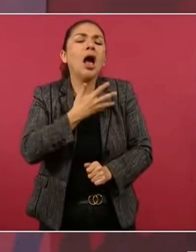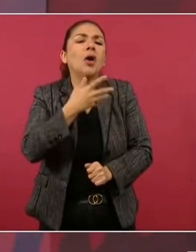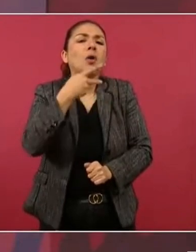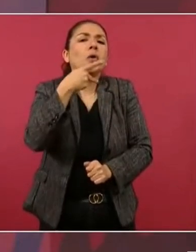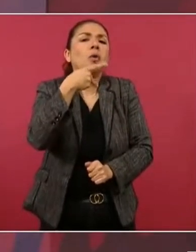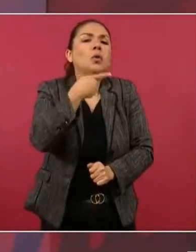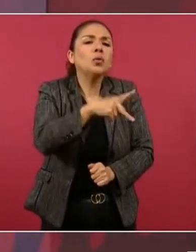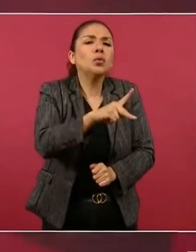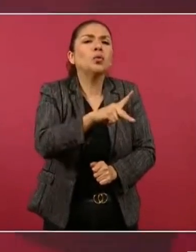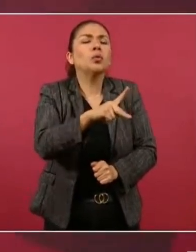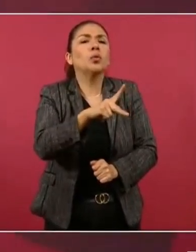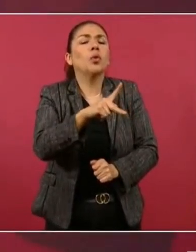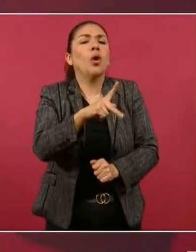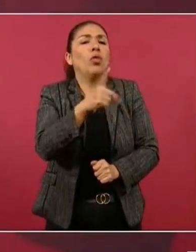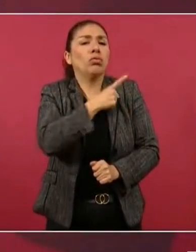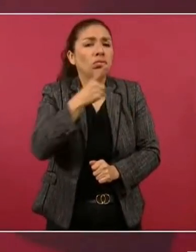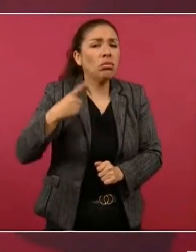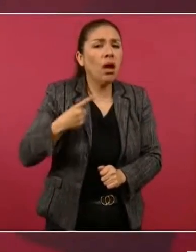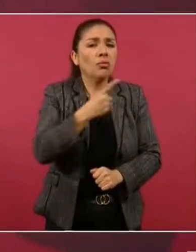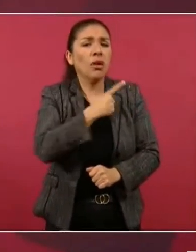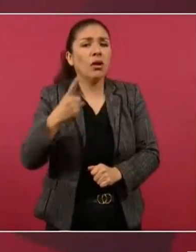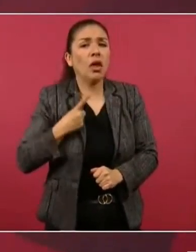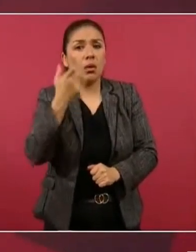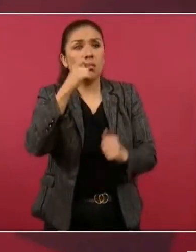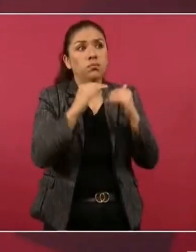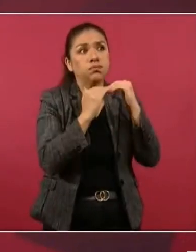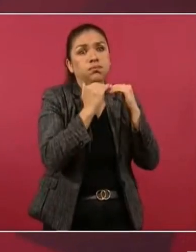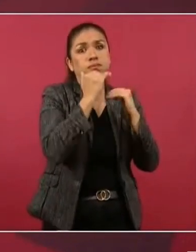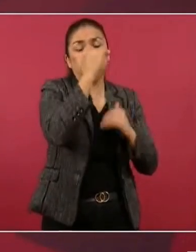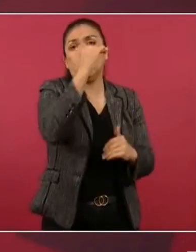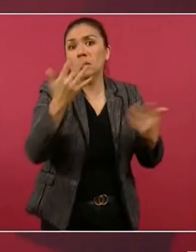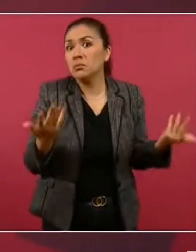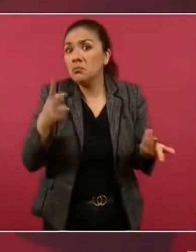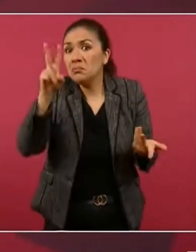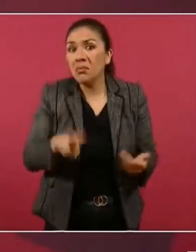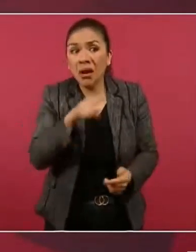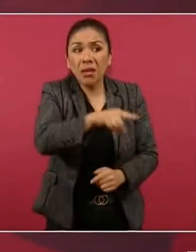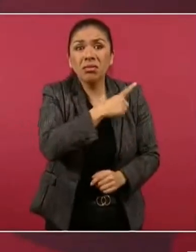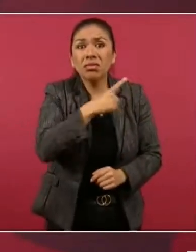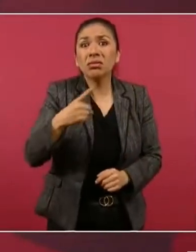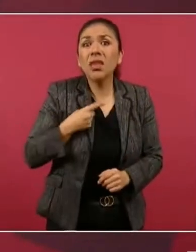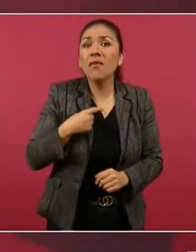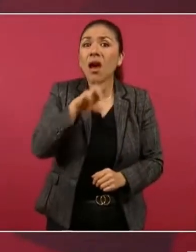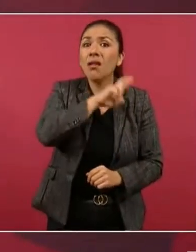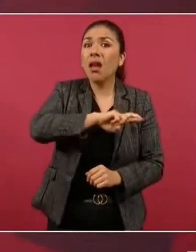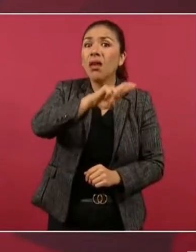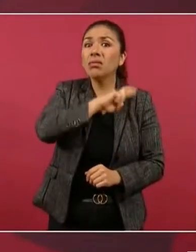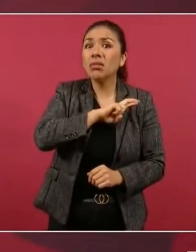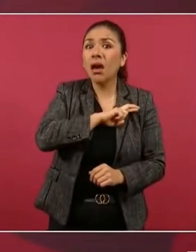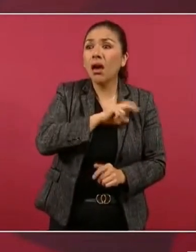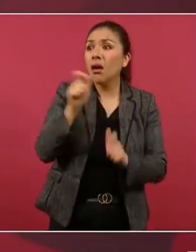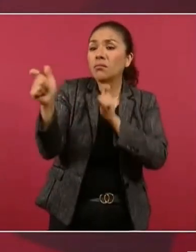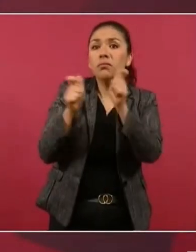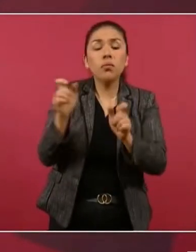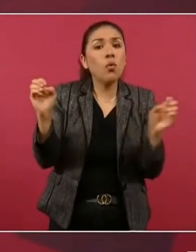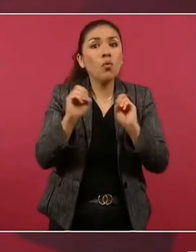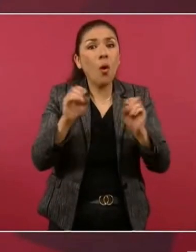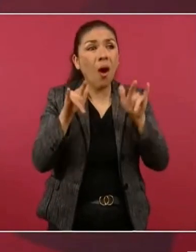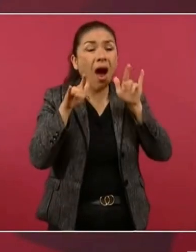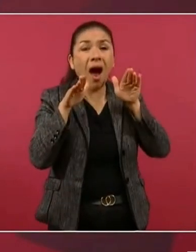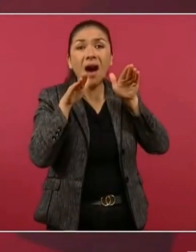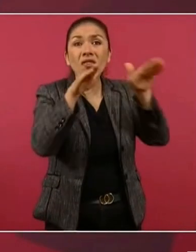altísimo. Bueno, debe hasta la renta de los aviones.